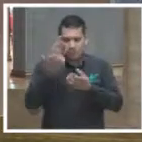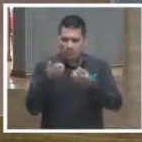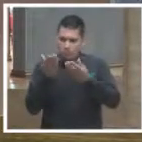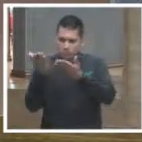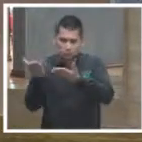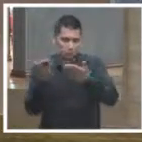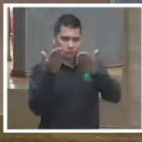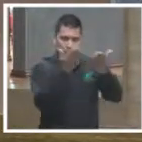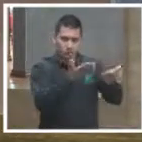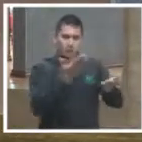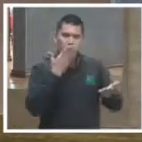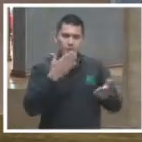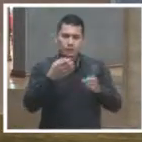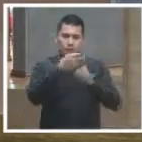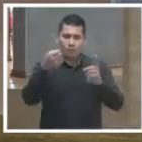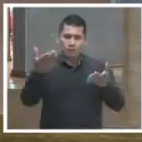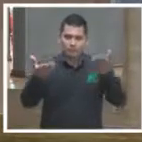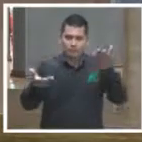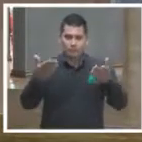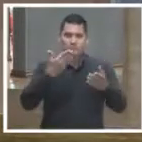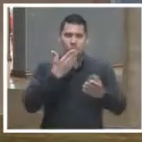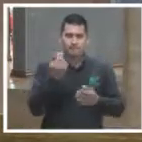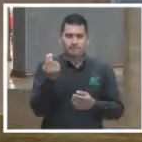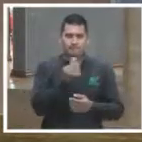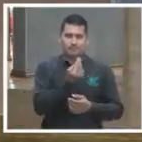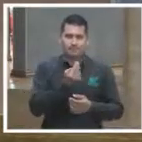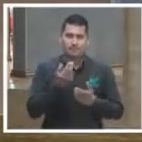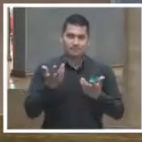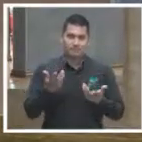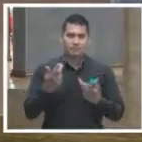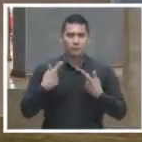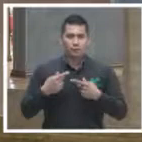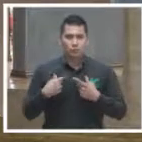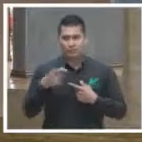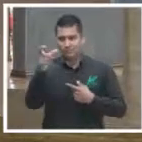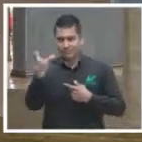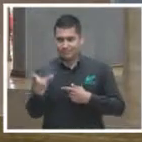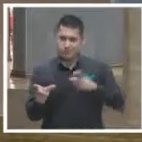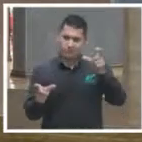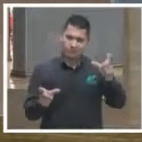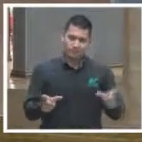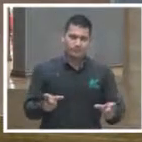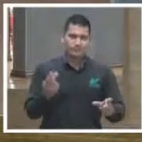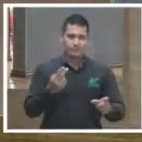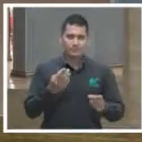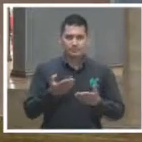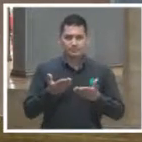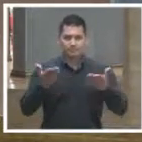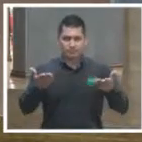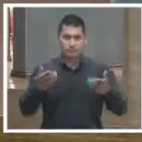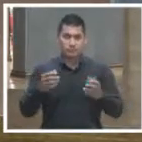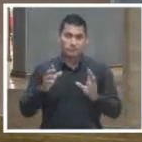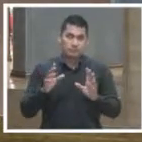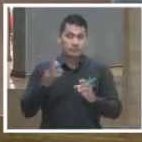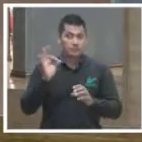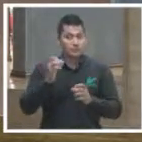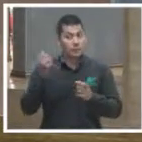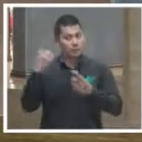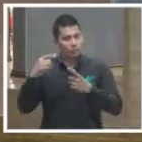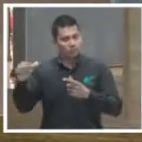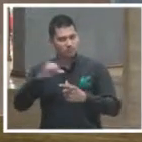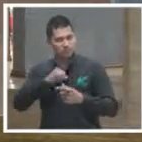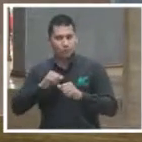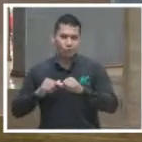racionales en función de un individuo pero pues que seguramente tienen cargas de egoísmo muy fuerte